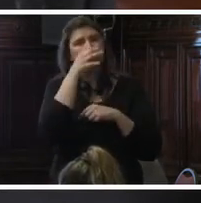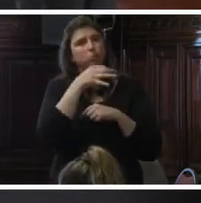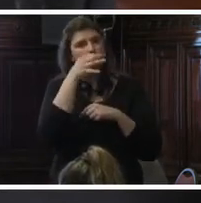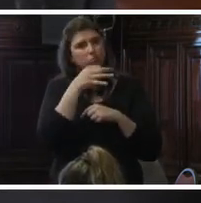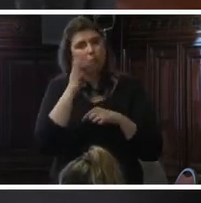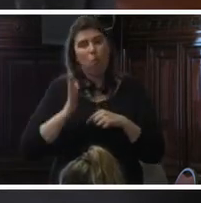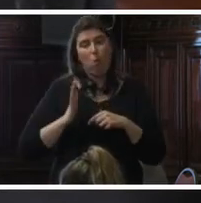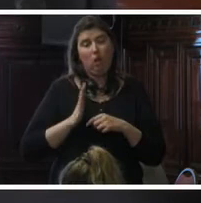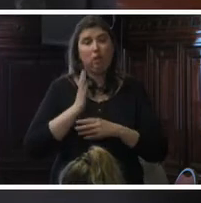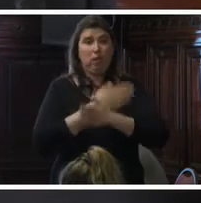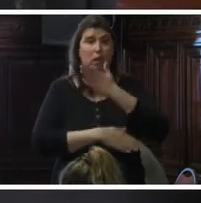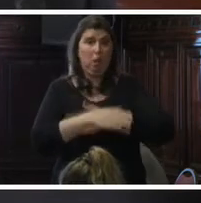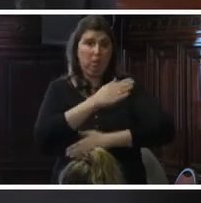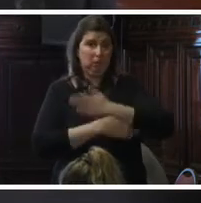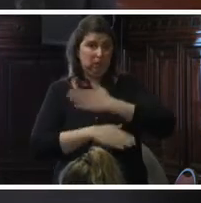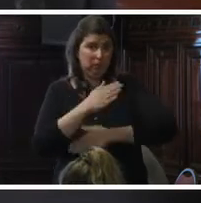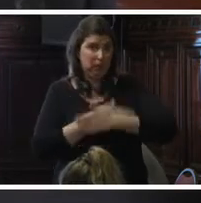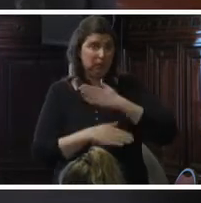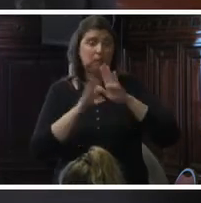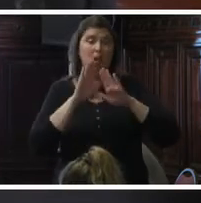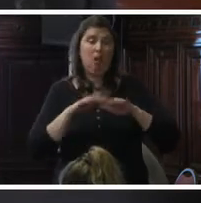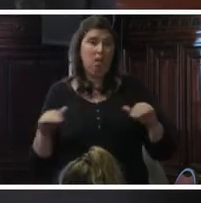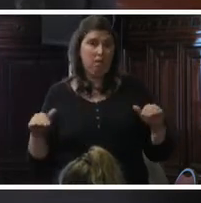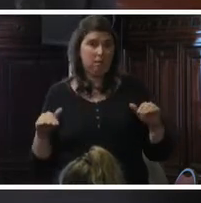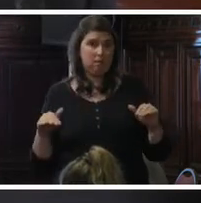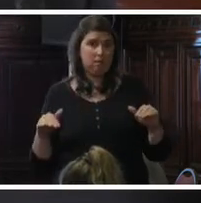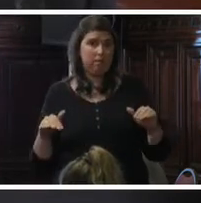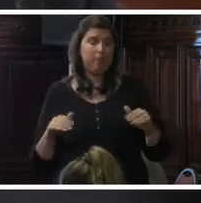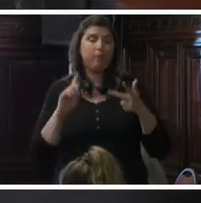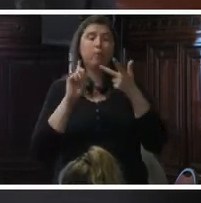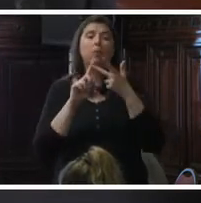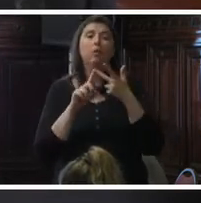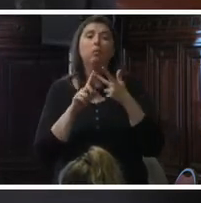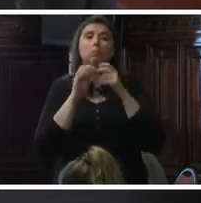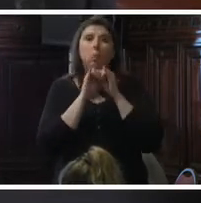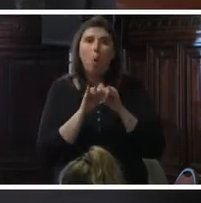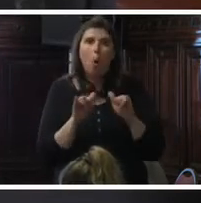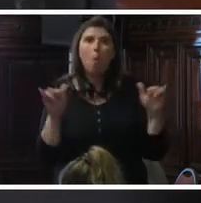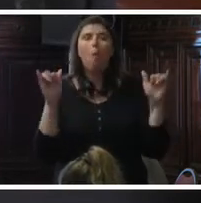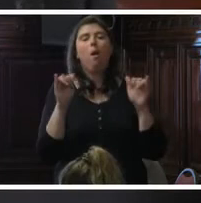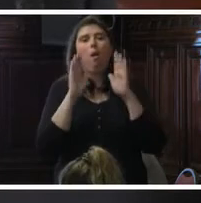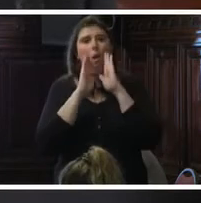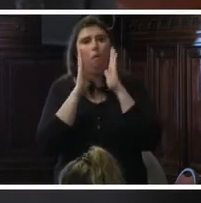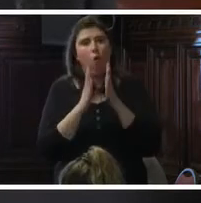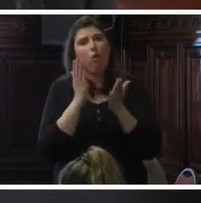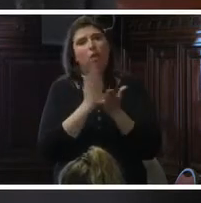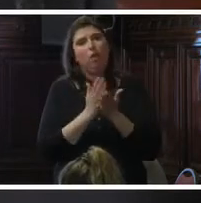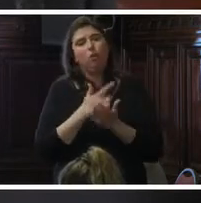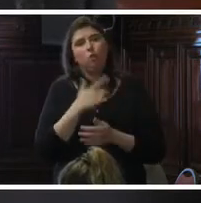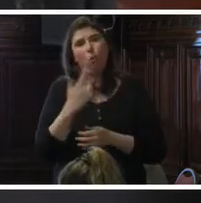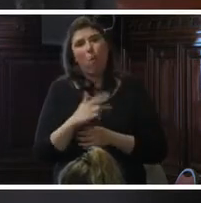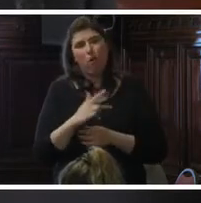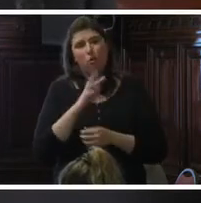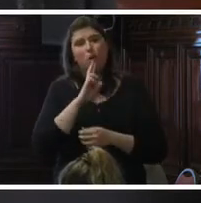discapacidad, DESC y niñez. Y tercero, promover el enfoque de derechos humanos en la